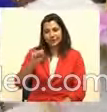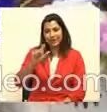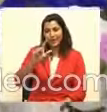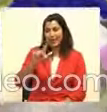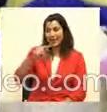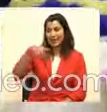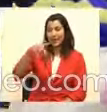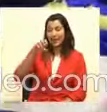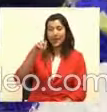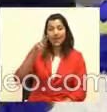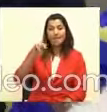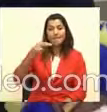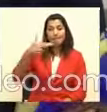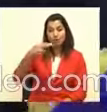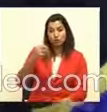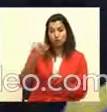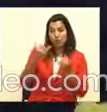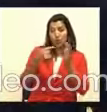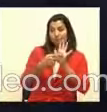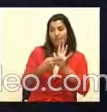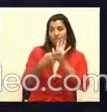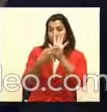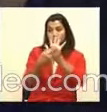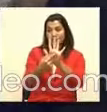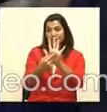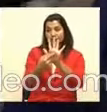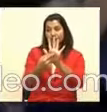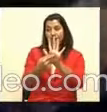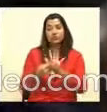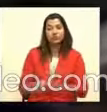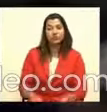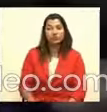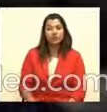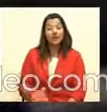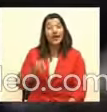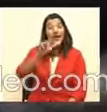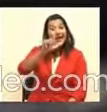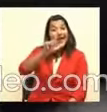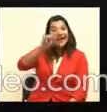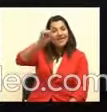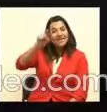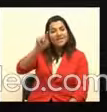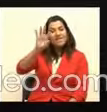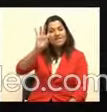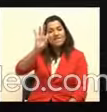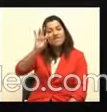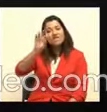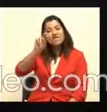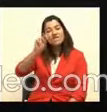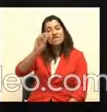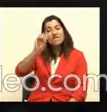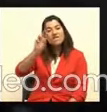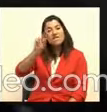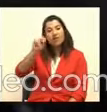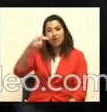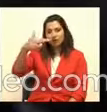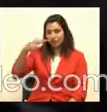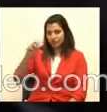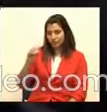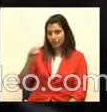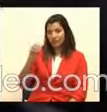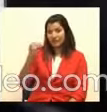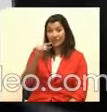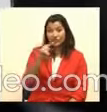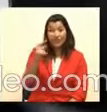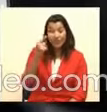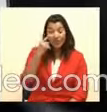el acercamiento para que no haya duda, porque es L. Poncho. Ajá, apóstrofe. Por aquello que no les aparezca,